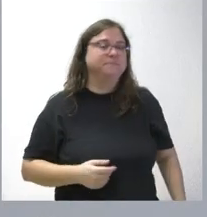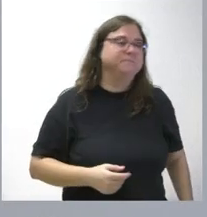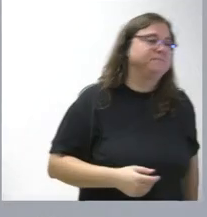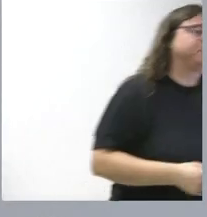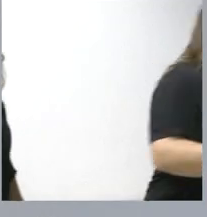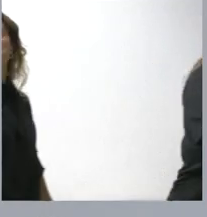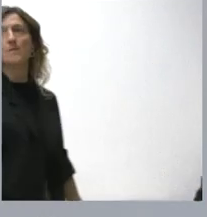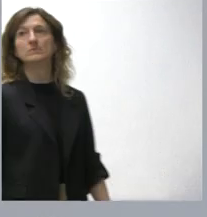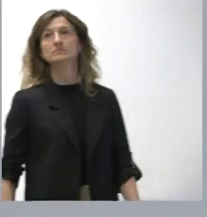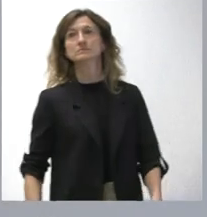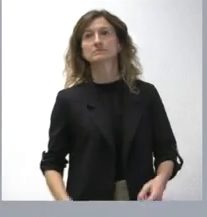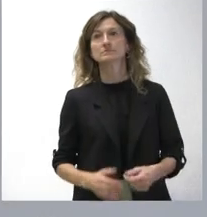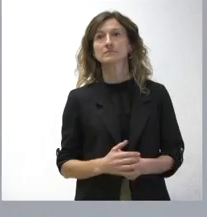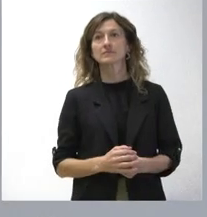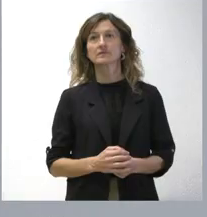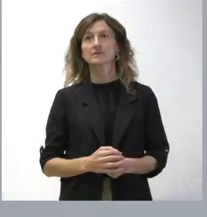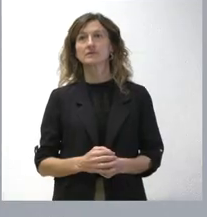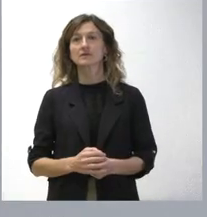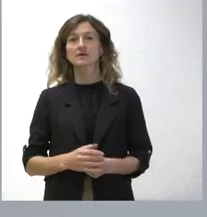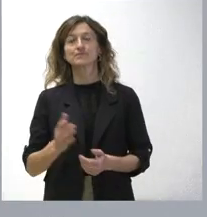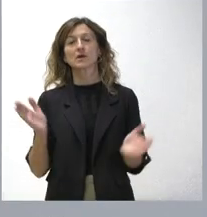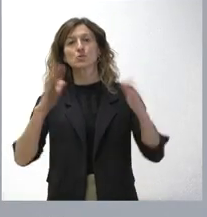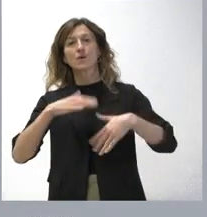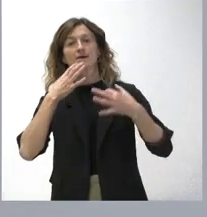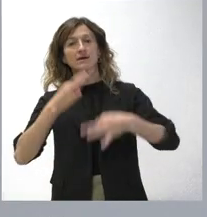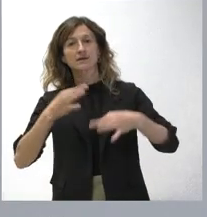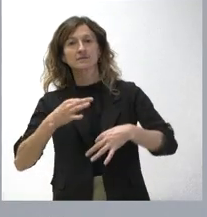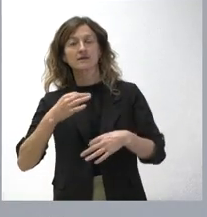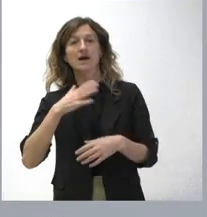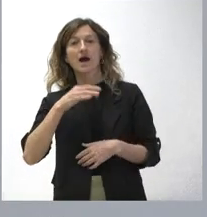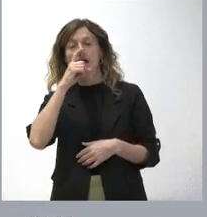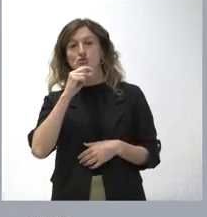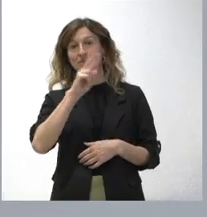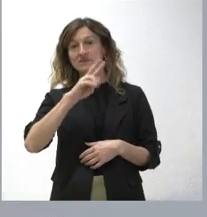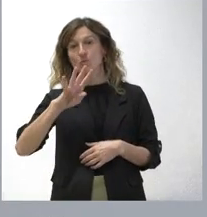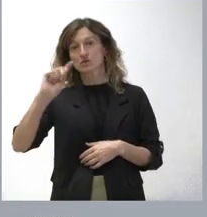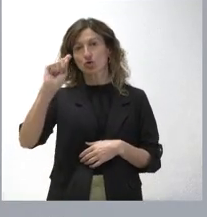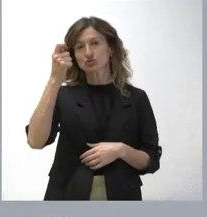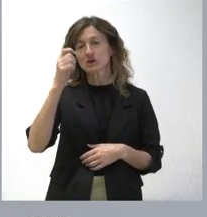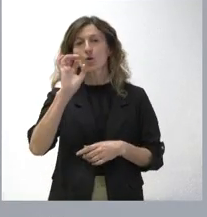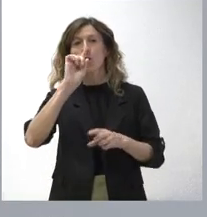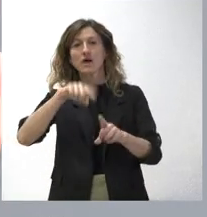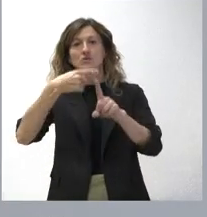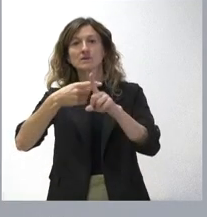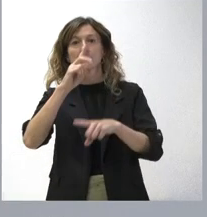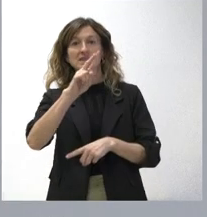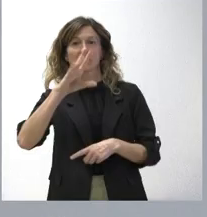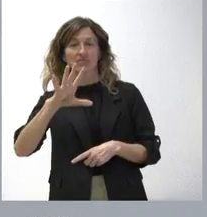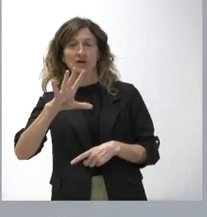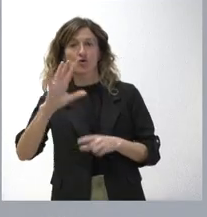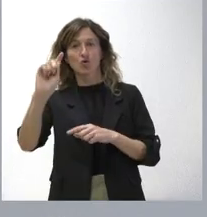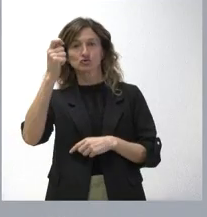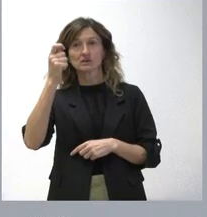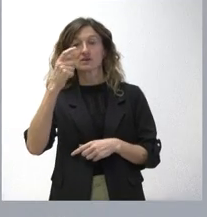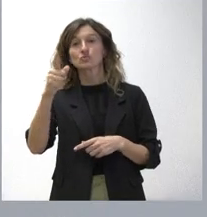No existe la garantía de que esta cantidad que estamos reclamando de conseguirse se consiga para el año 24 o se consiga para el año 25. Por tanto, si usted pregunta si